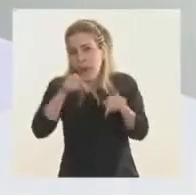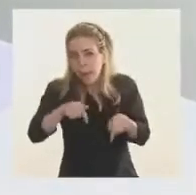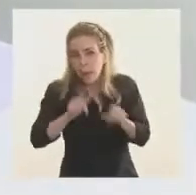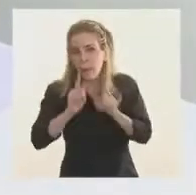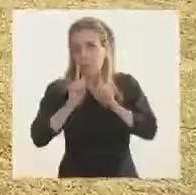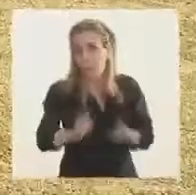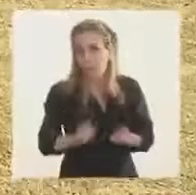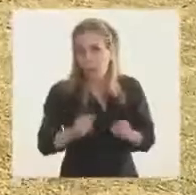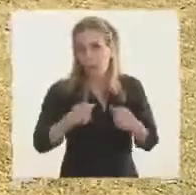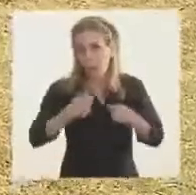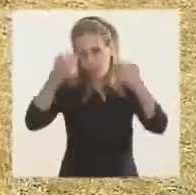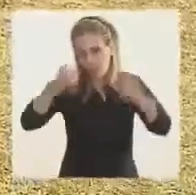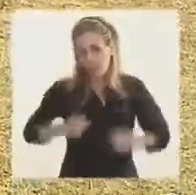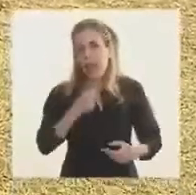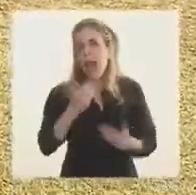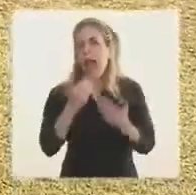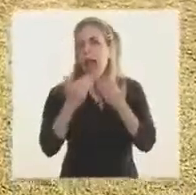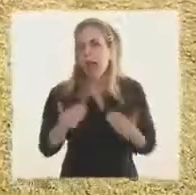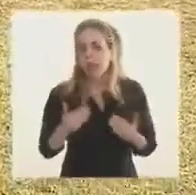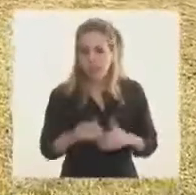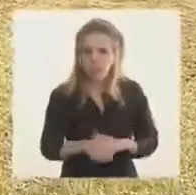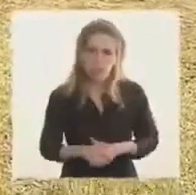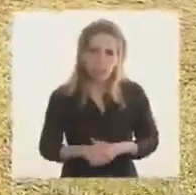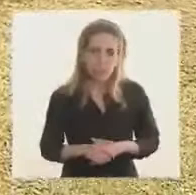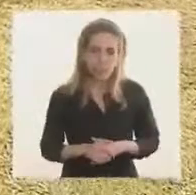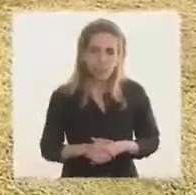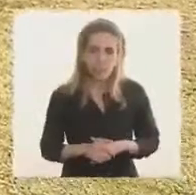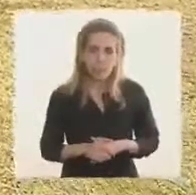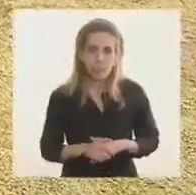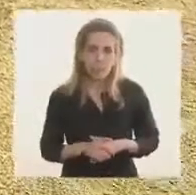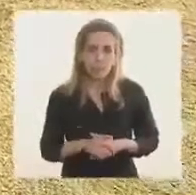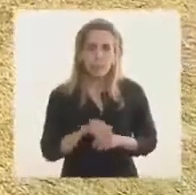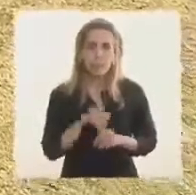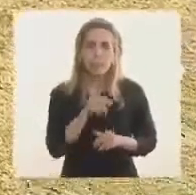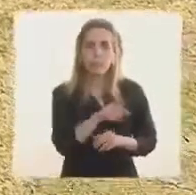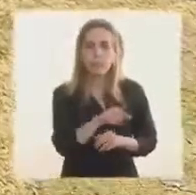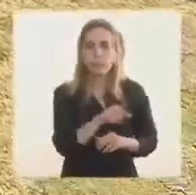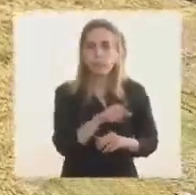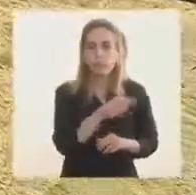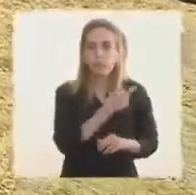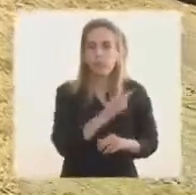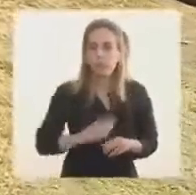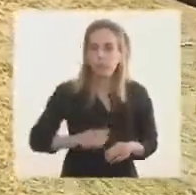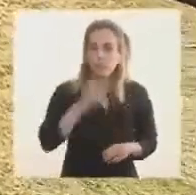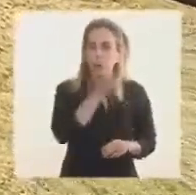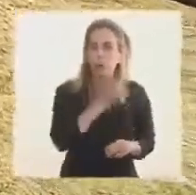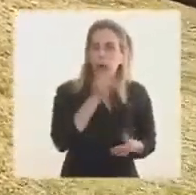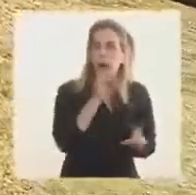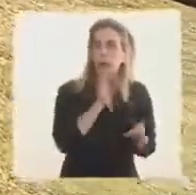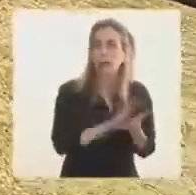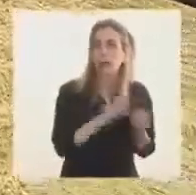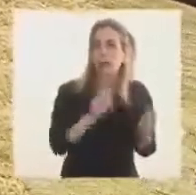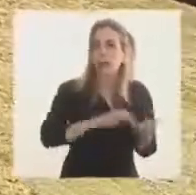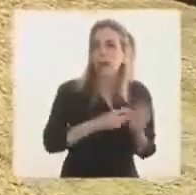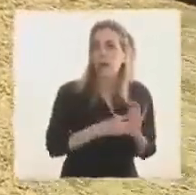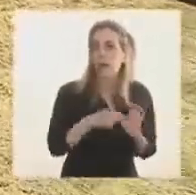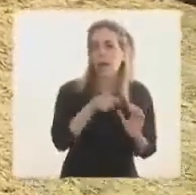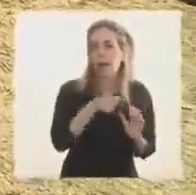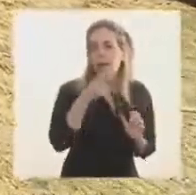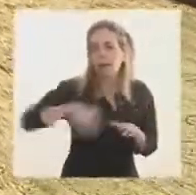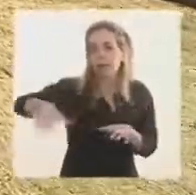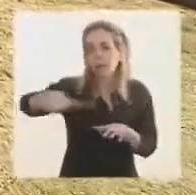agradecerlo profundamente. Hablaba Pablo de los problemas respiratorios y este humo.